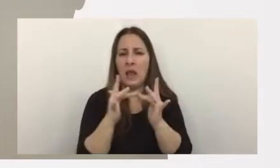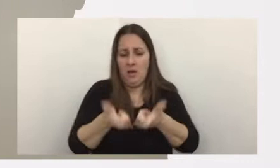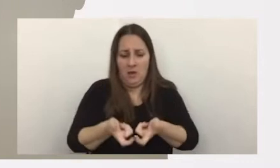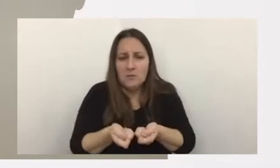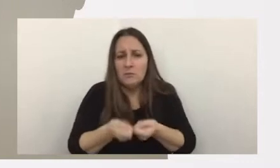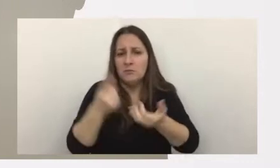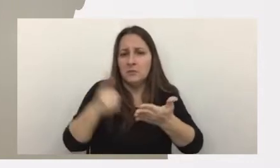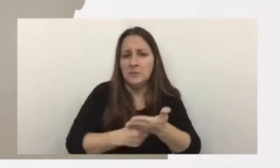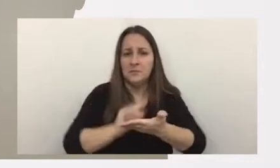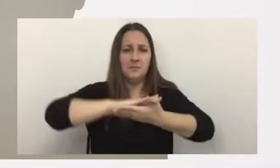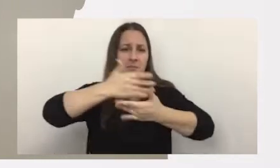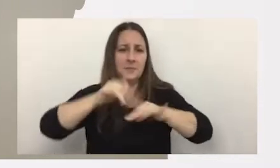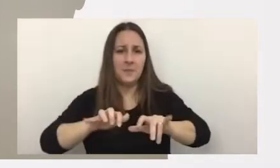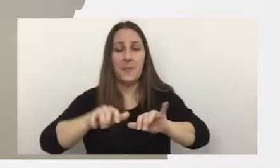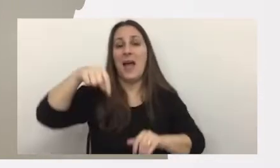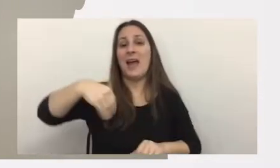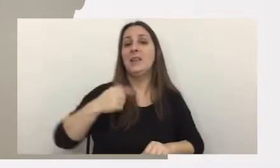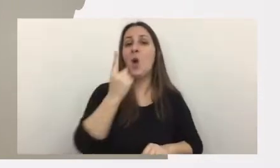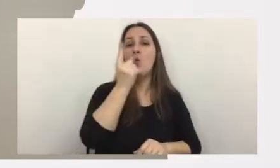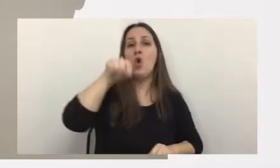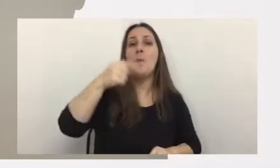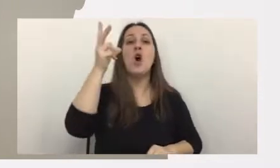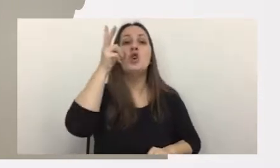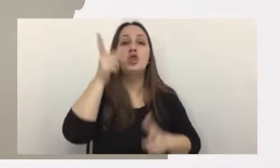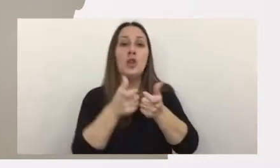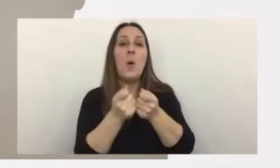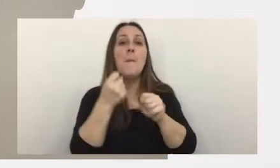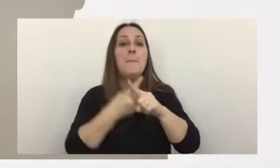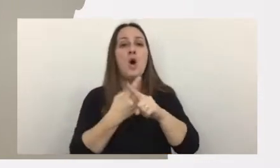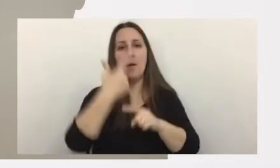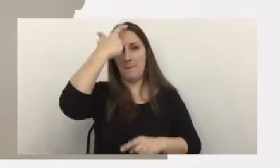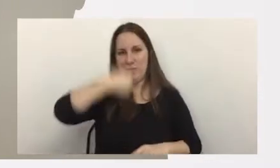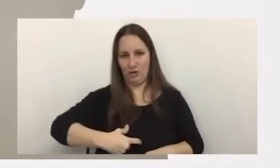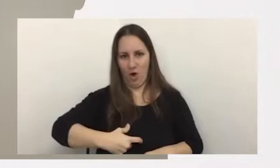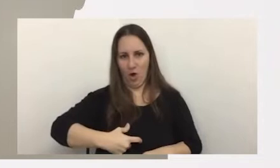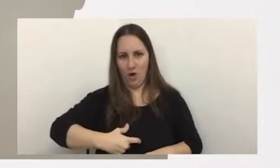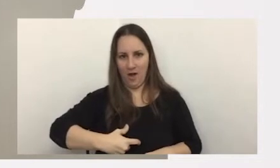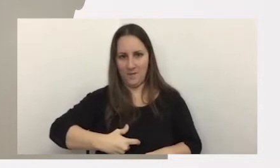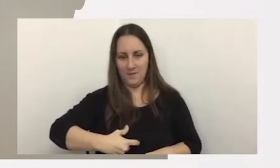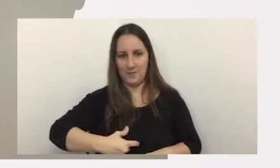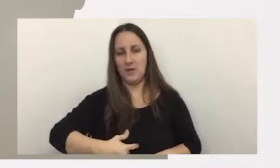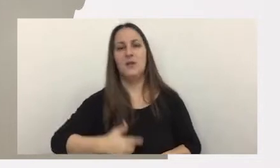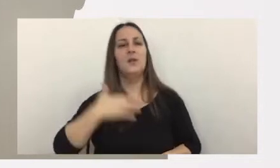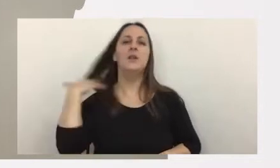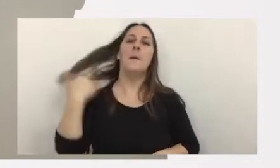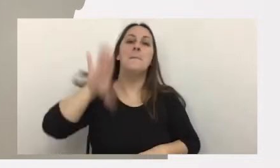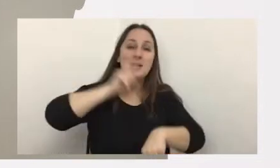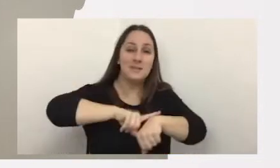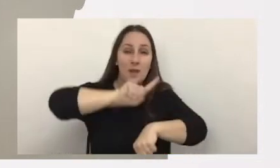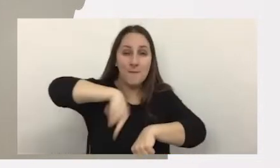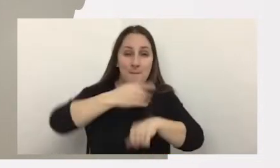en argentina tenemos 1,8 teléfonos por persona estamos más además de más tiempo